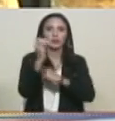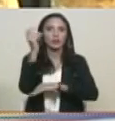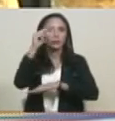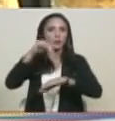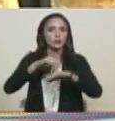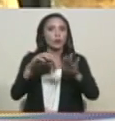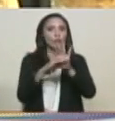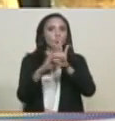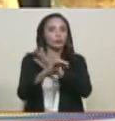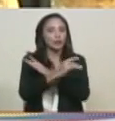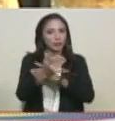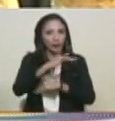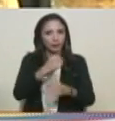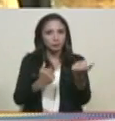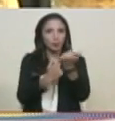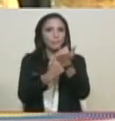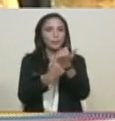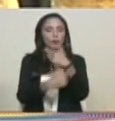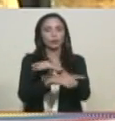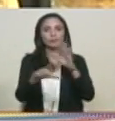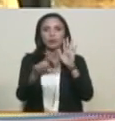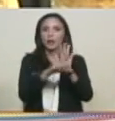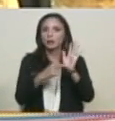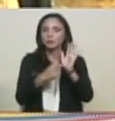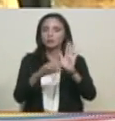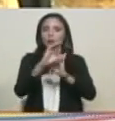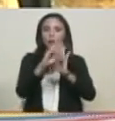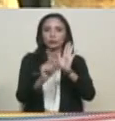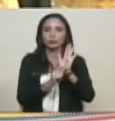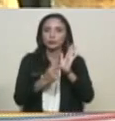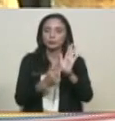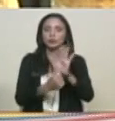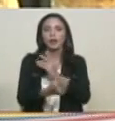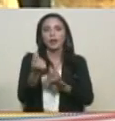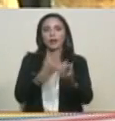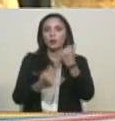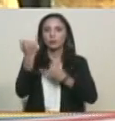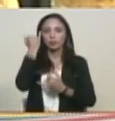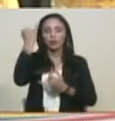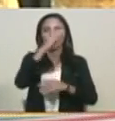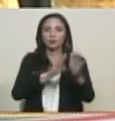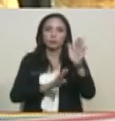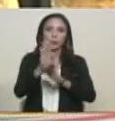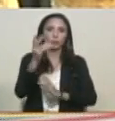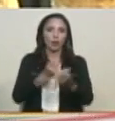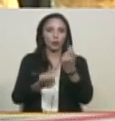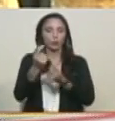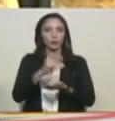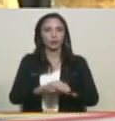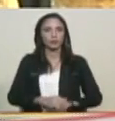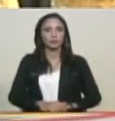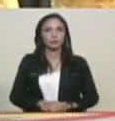fuerza histórica, la Constitucional y Legal, este programa de recuperación económica. Además,